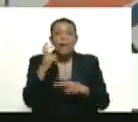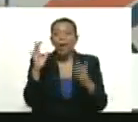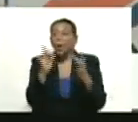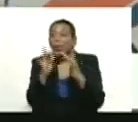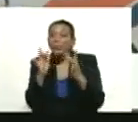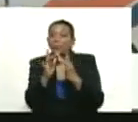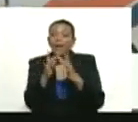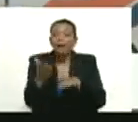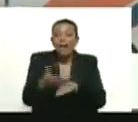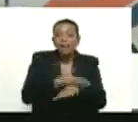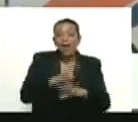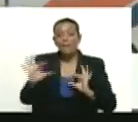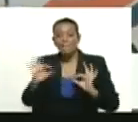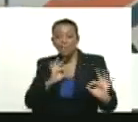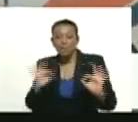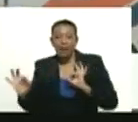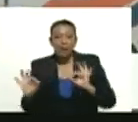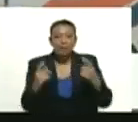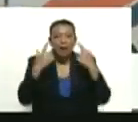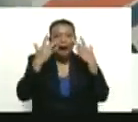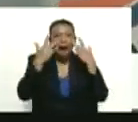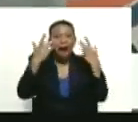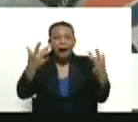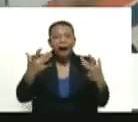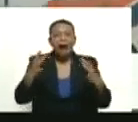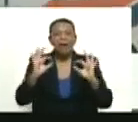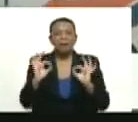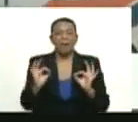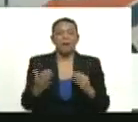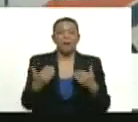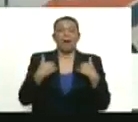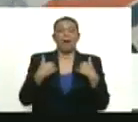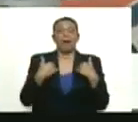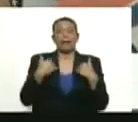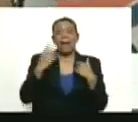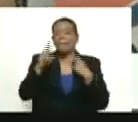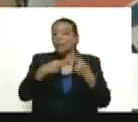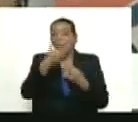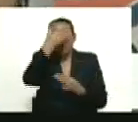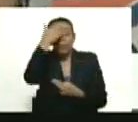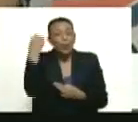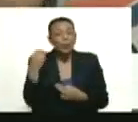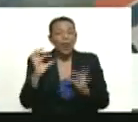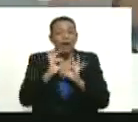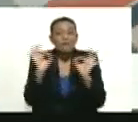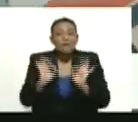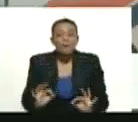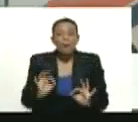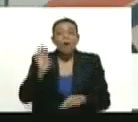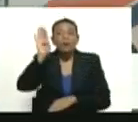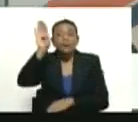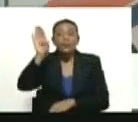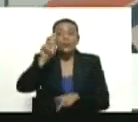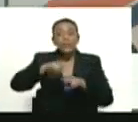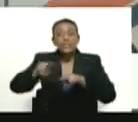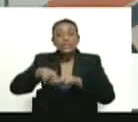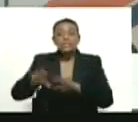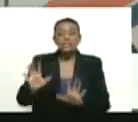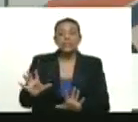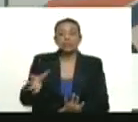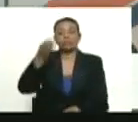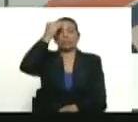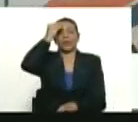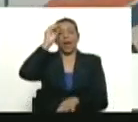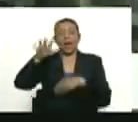contacto temprano con las artes escénicas, que marcan tanto lo que va a ser el futuro de esas artes escénicas